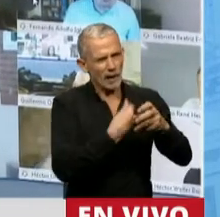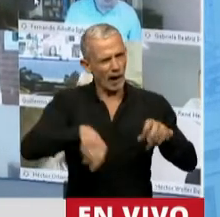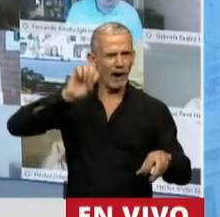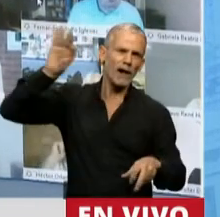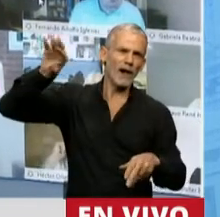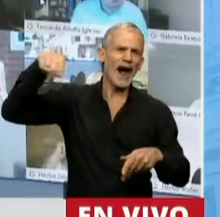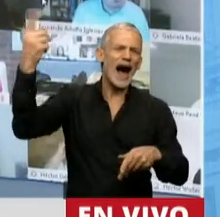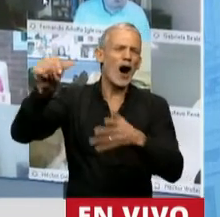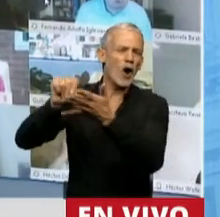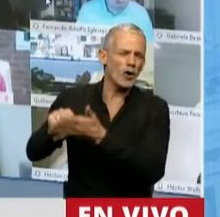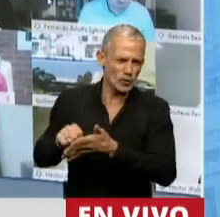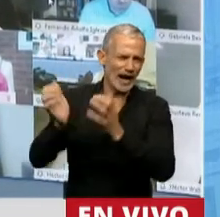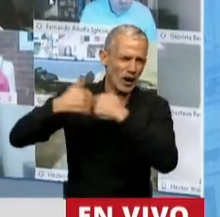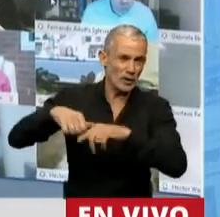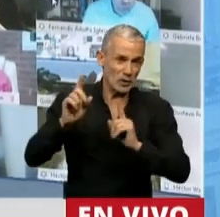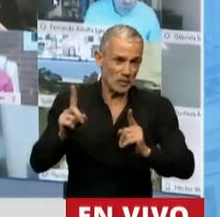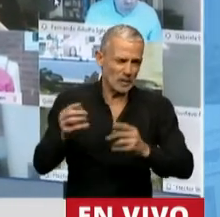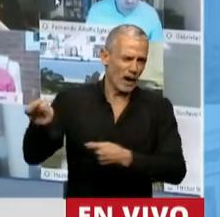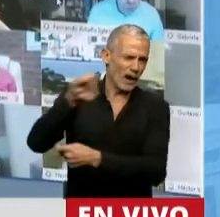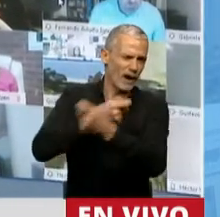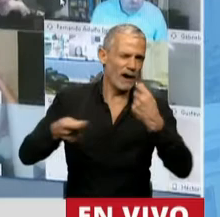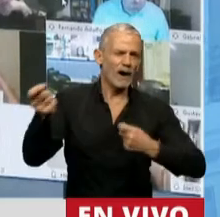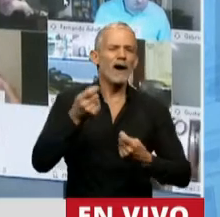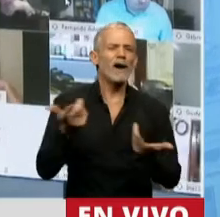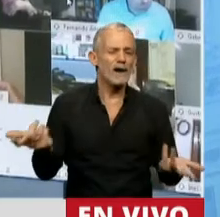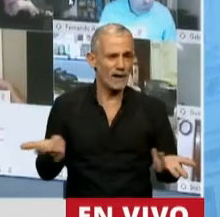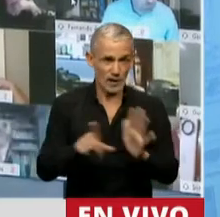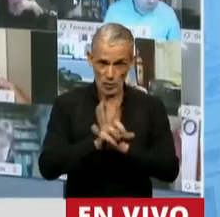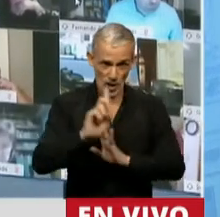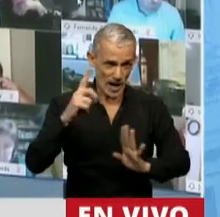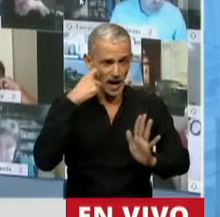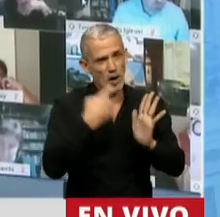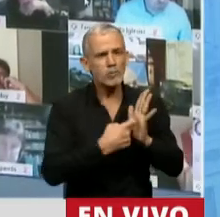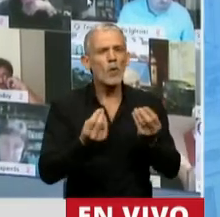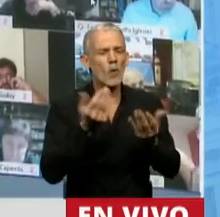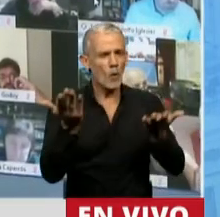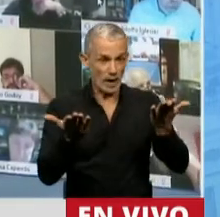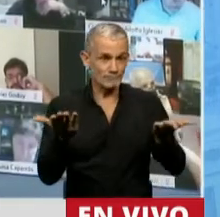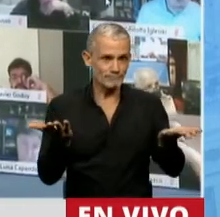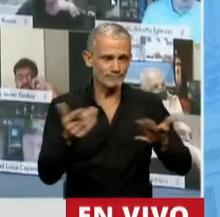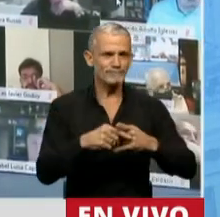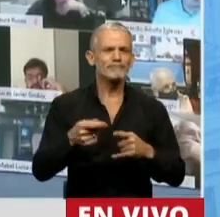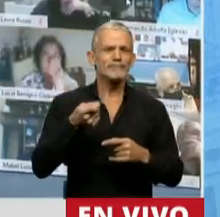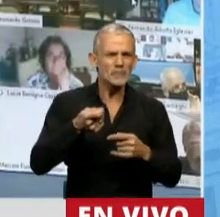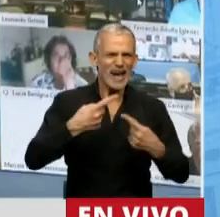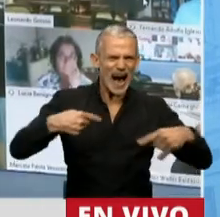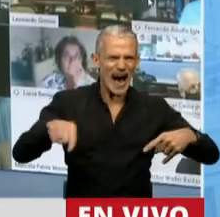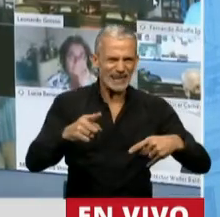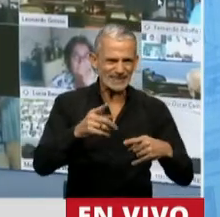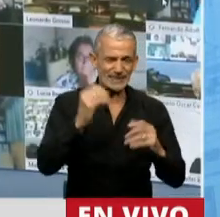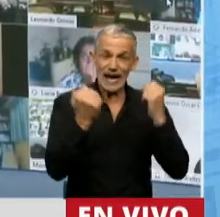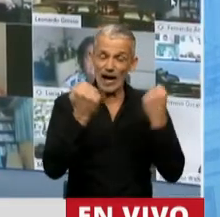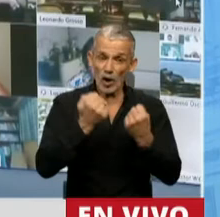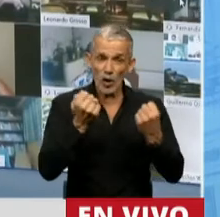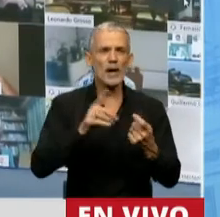sus ganancias a jurisdicciones donde circulan flujos financieros ilícitos. La criminalidad económica se sostiene, señor presidente,